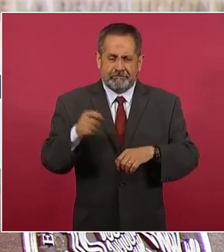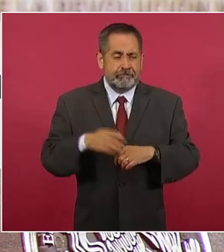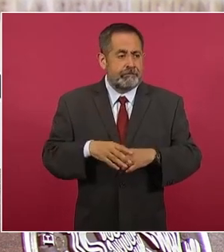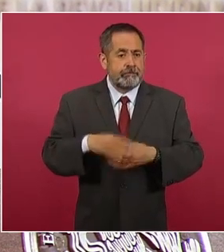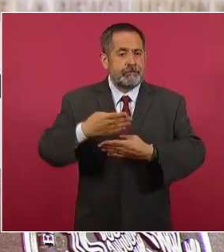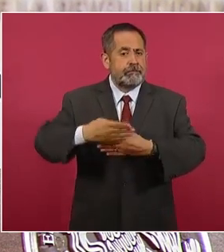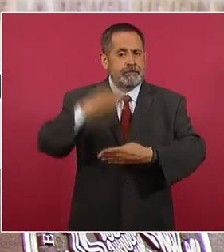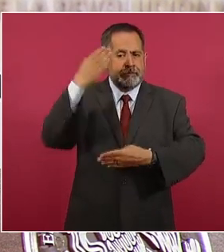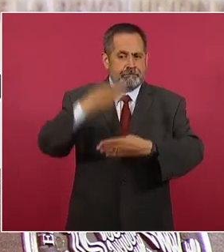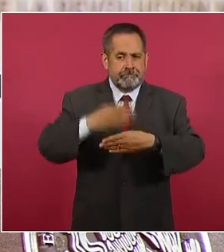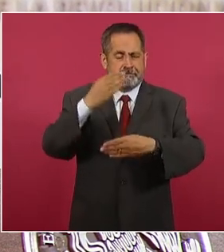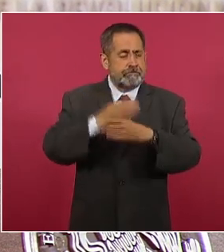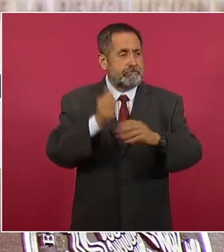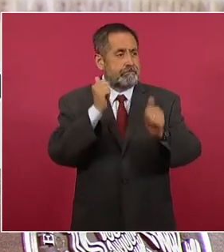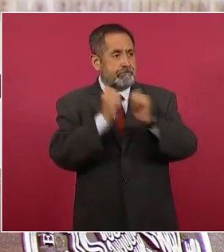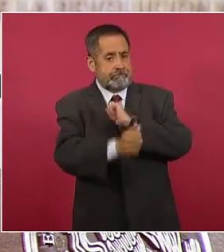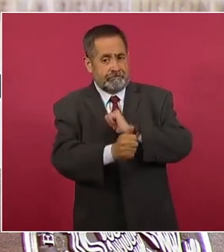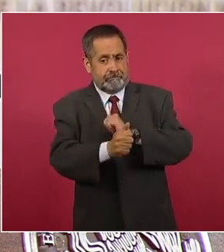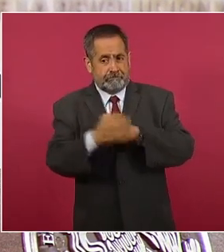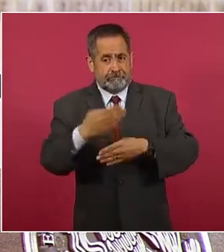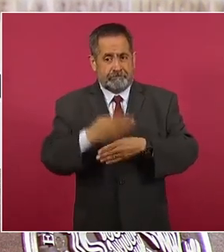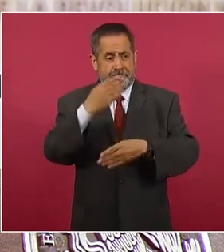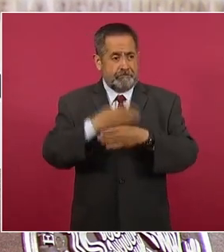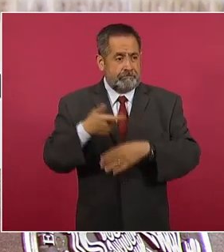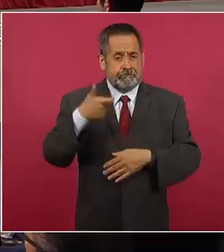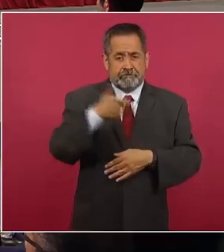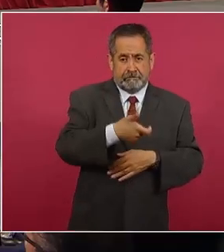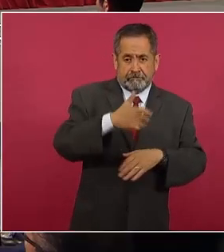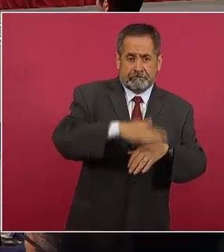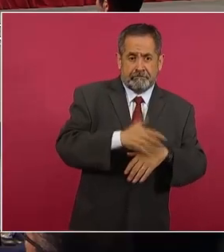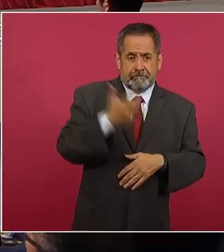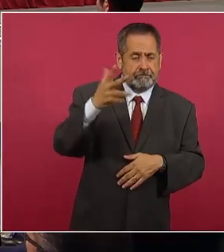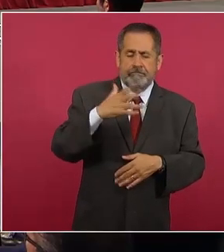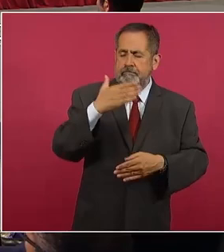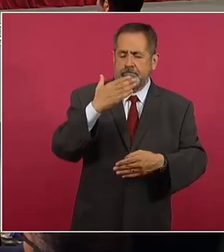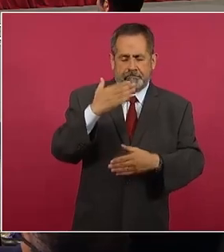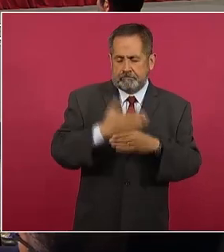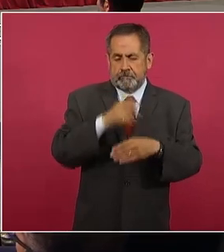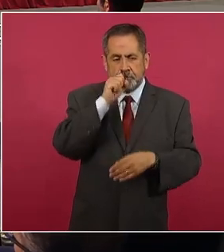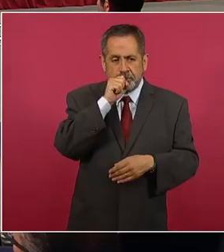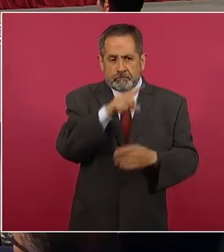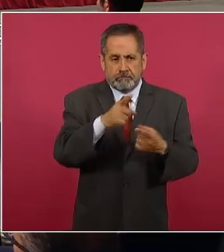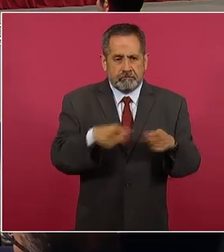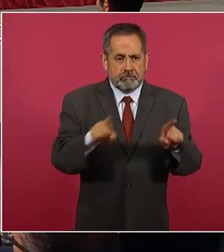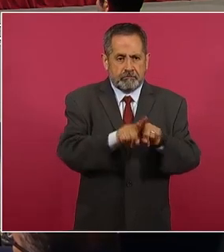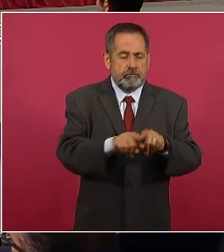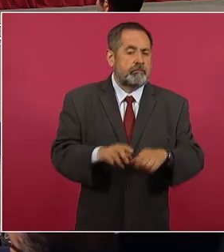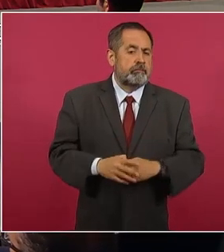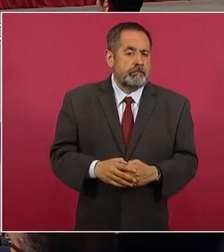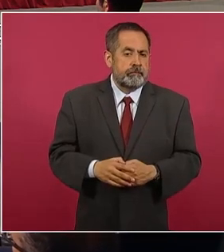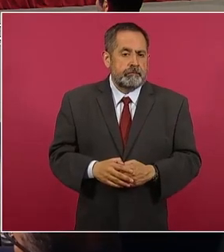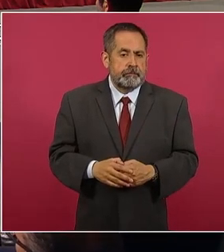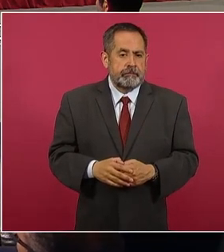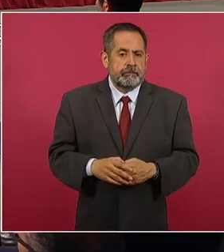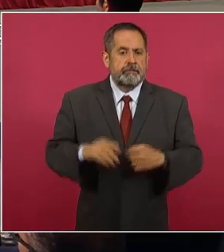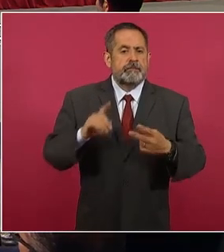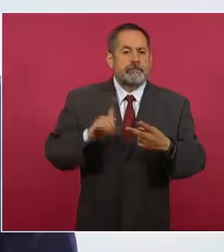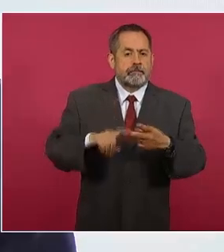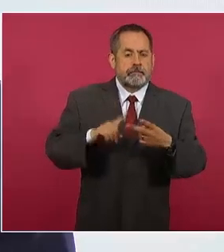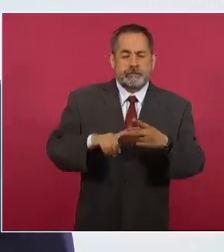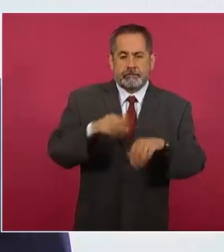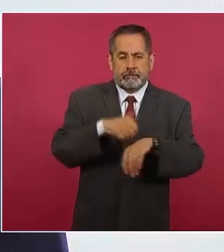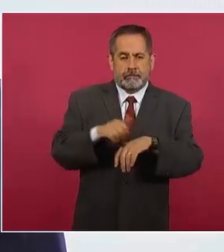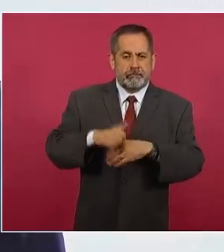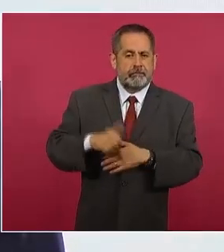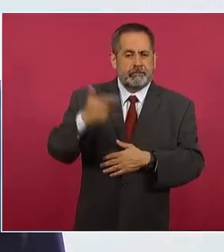carreteras que están a cargo de capufe. Siete, exención de carta porte por parte del